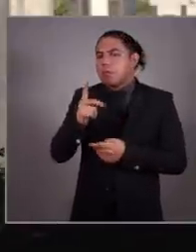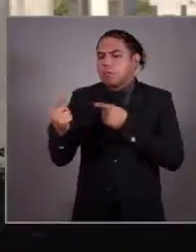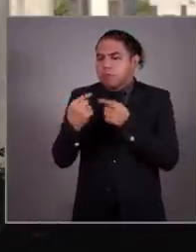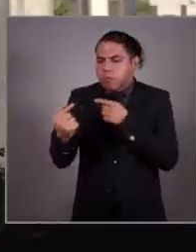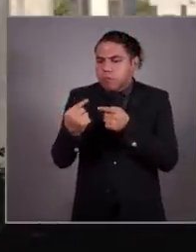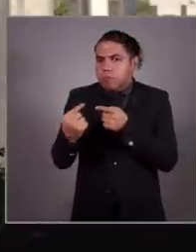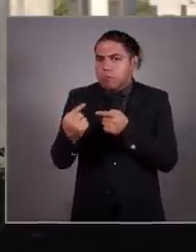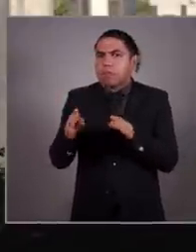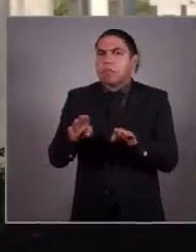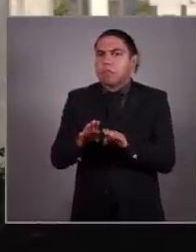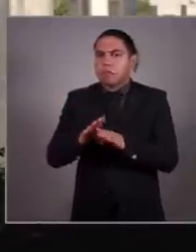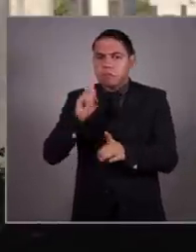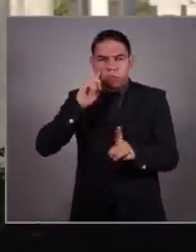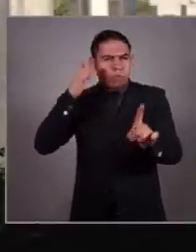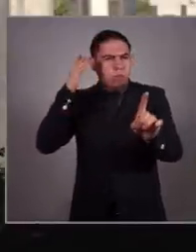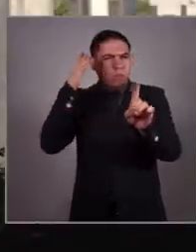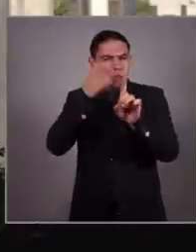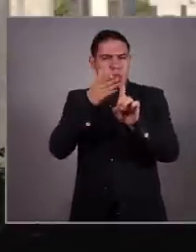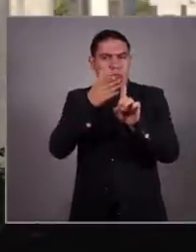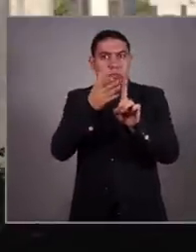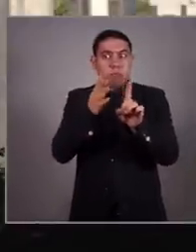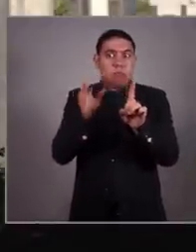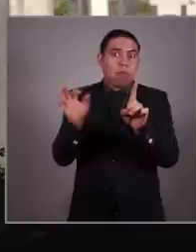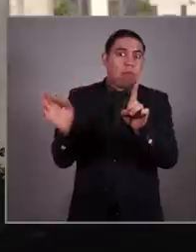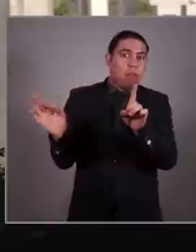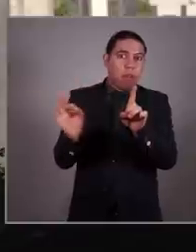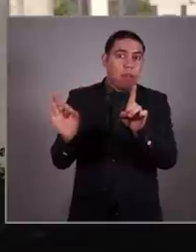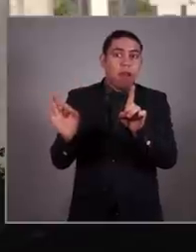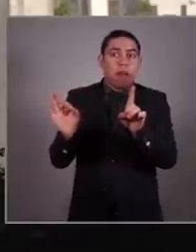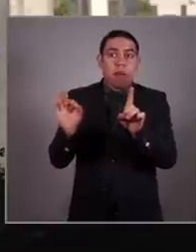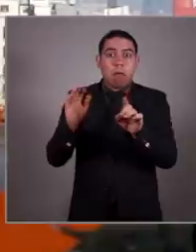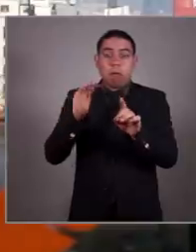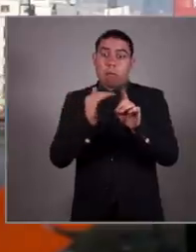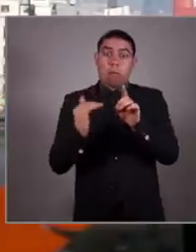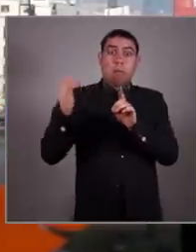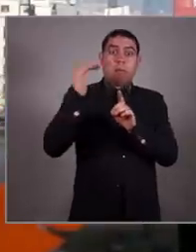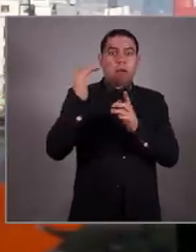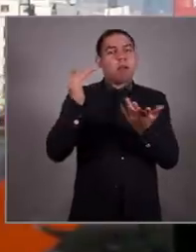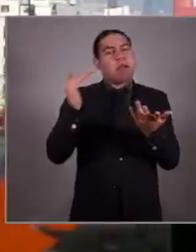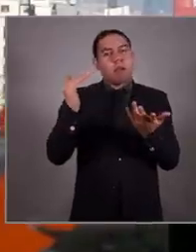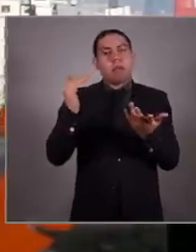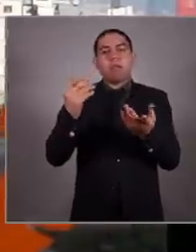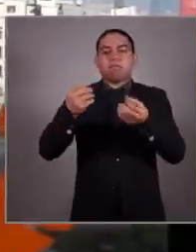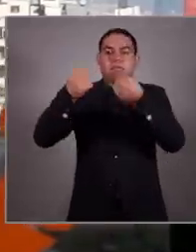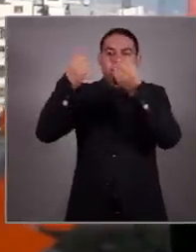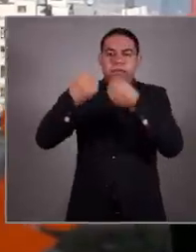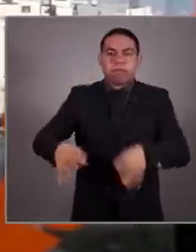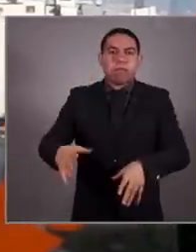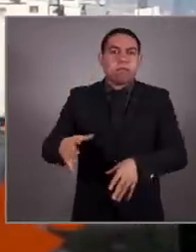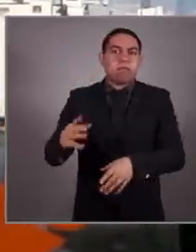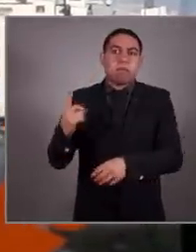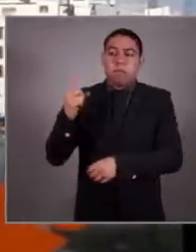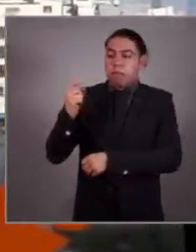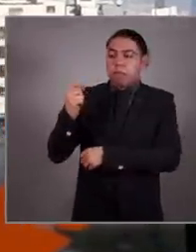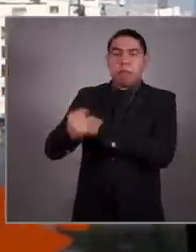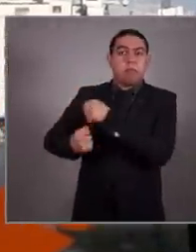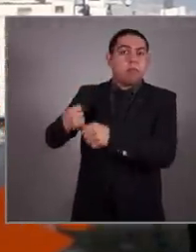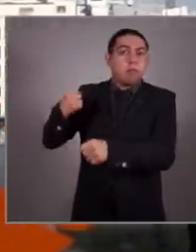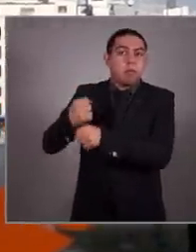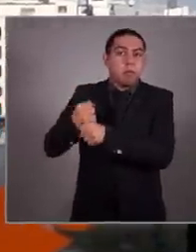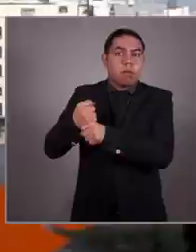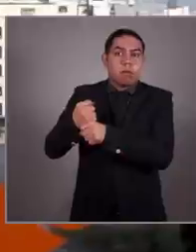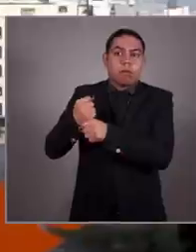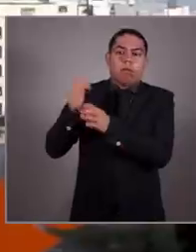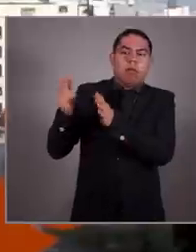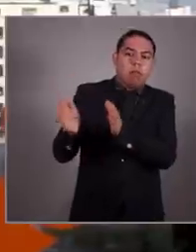causas. Que había un objetivo supuestamente superior. Hemos perdido 20 años posponiendo